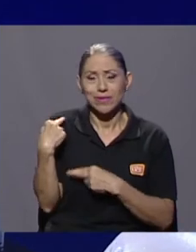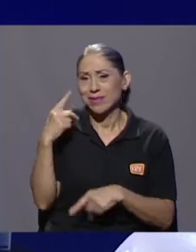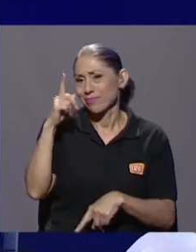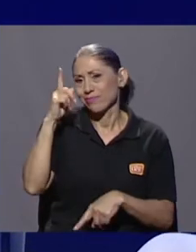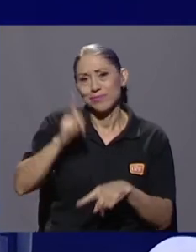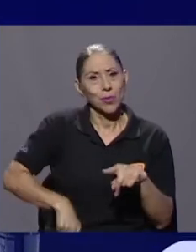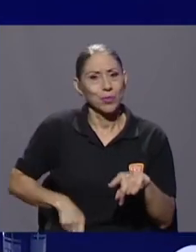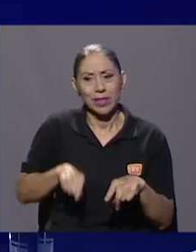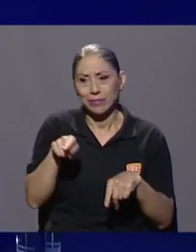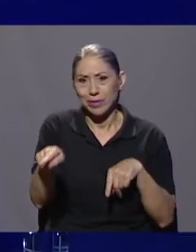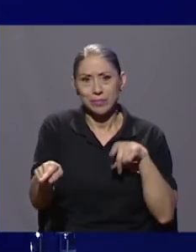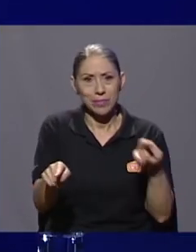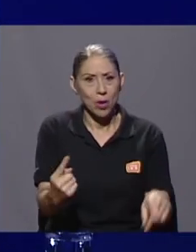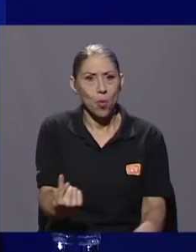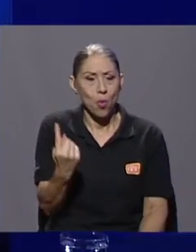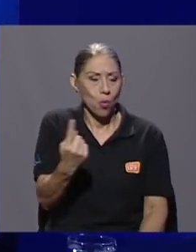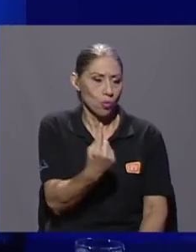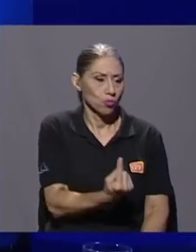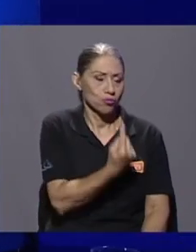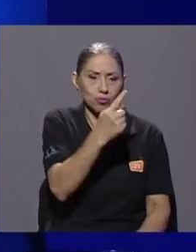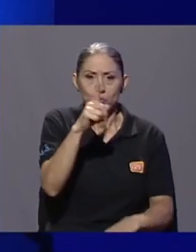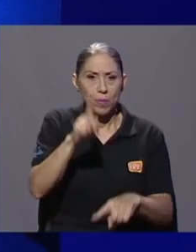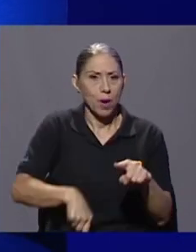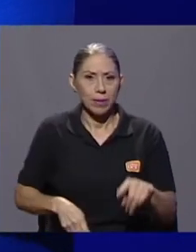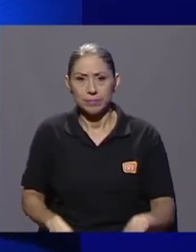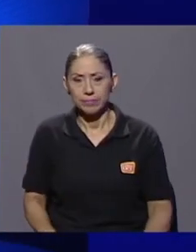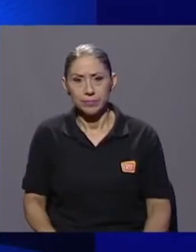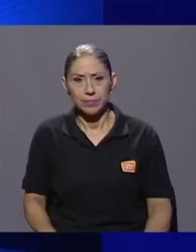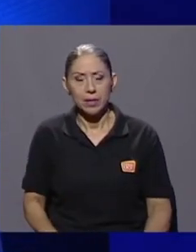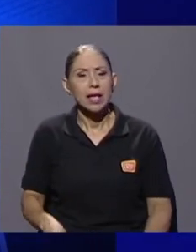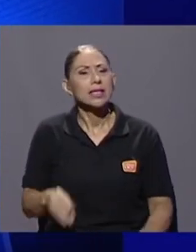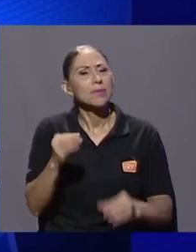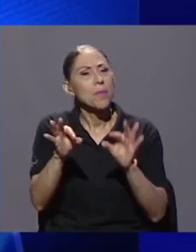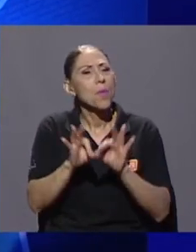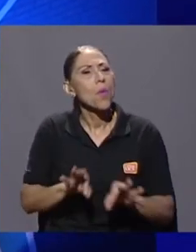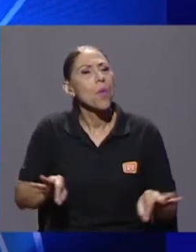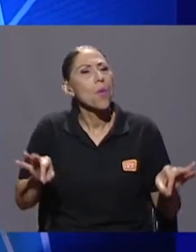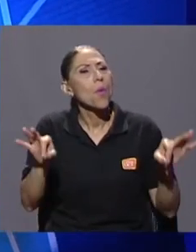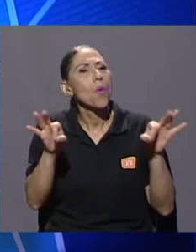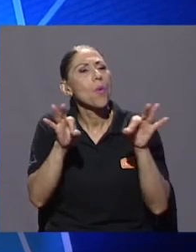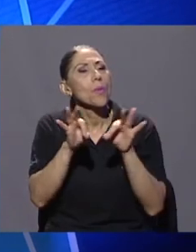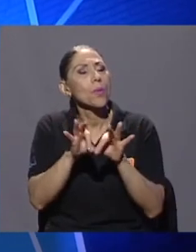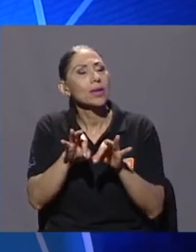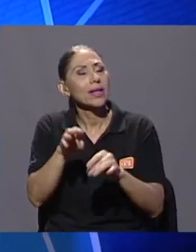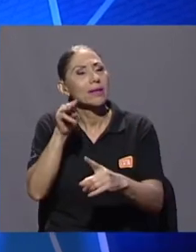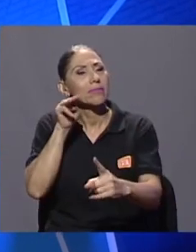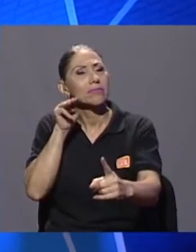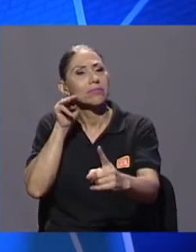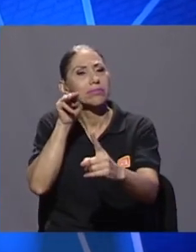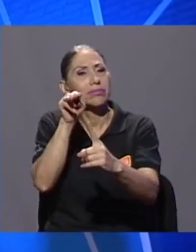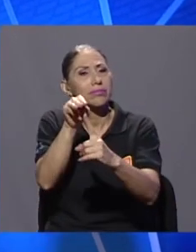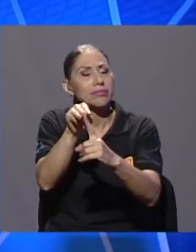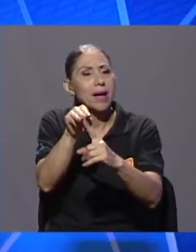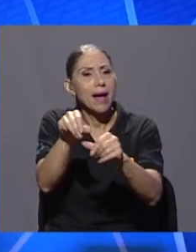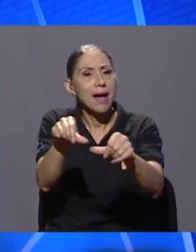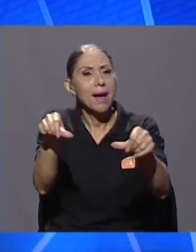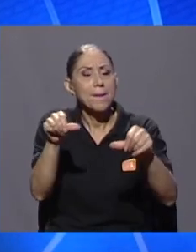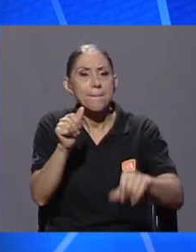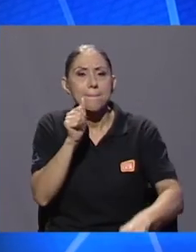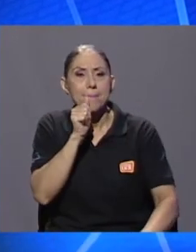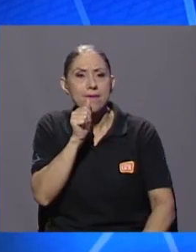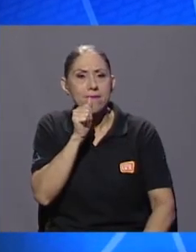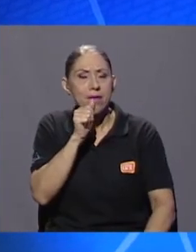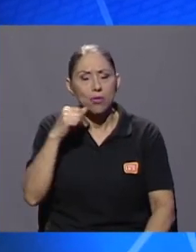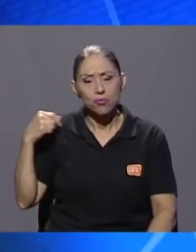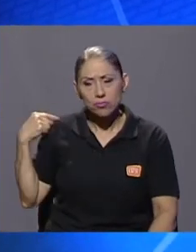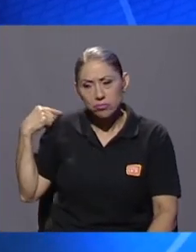importante que de alguna forma logremos llevar un mensaje hacia un sector privado que siempre a lo largo de la historia